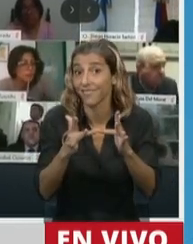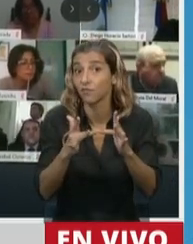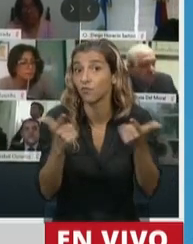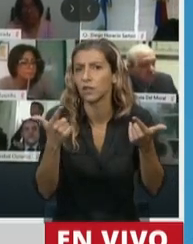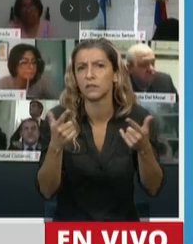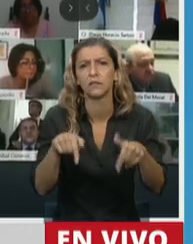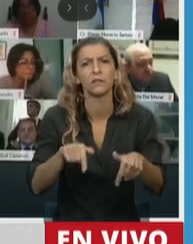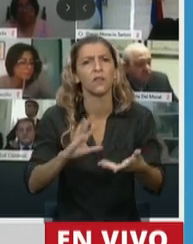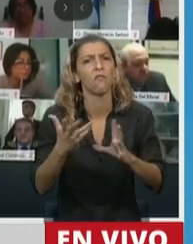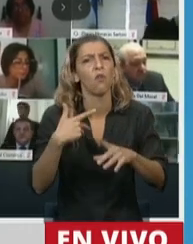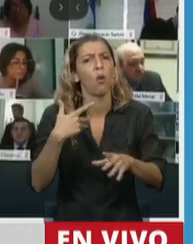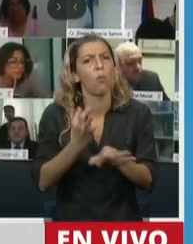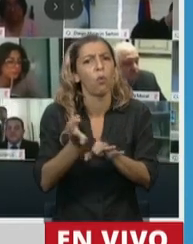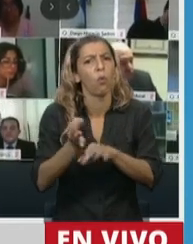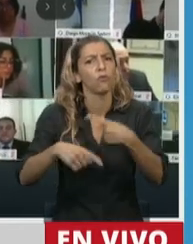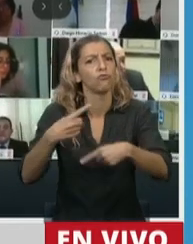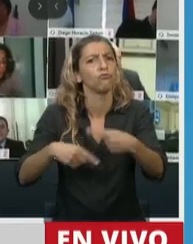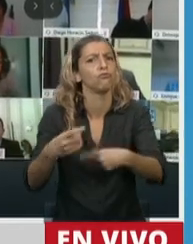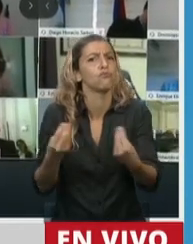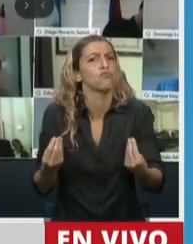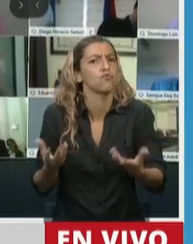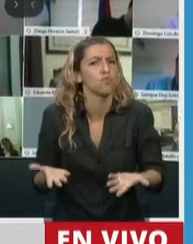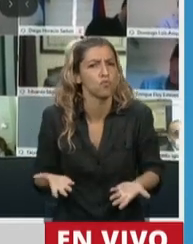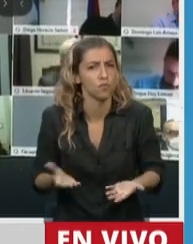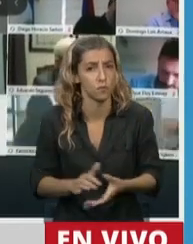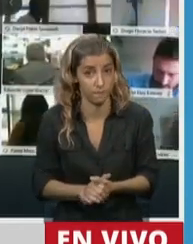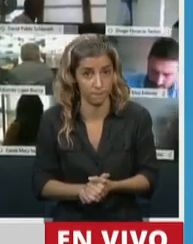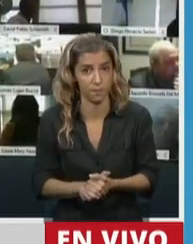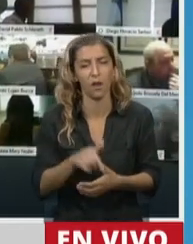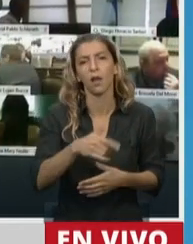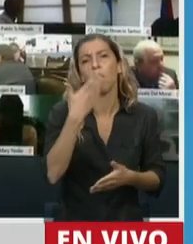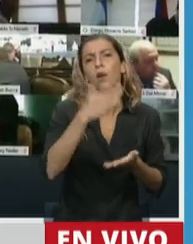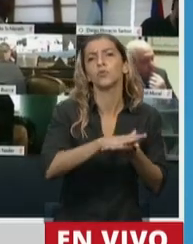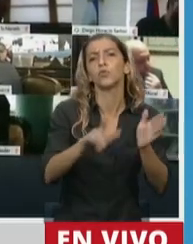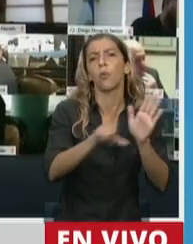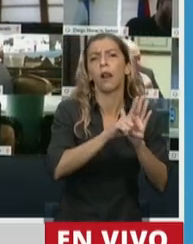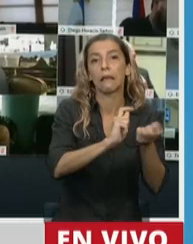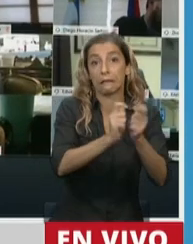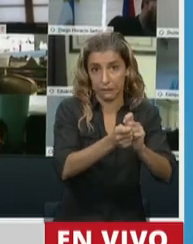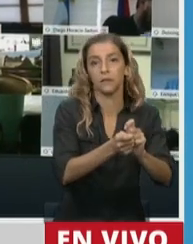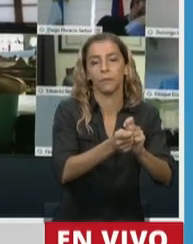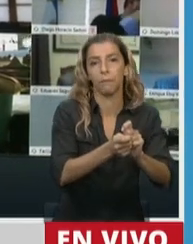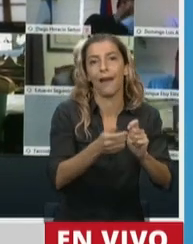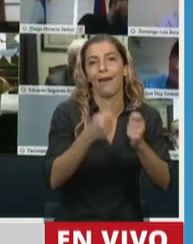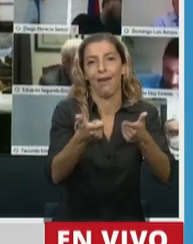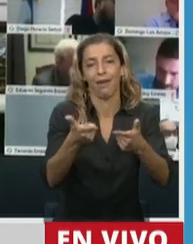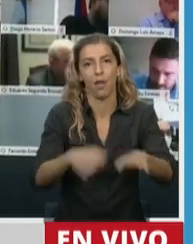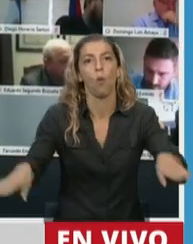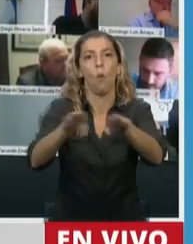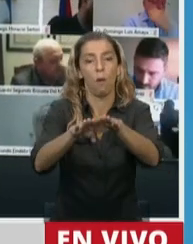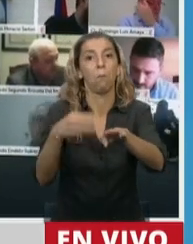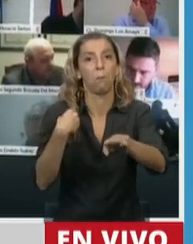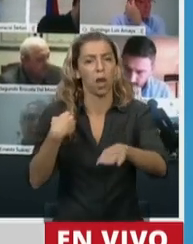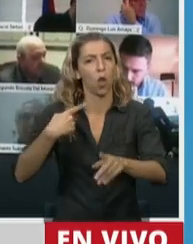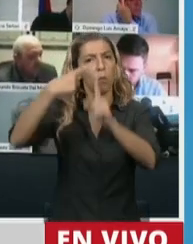Y entonces acá se discute una modificación de la ley donde se habla de la igualdad, pero no se discute cómo se van a garantizar los presupuestos para